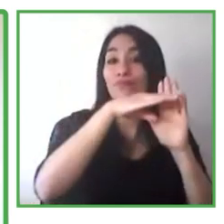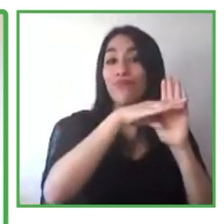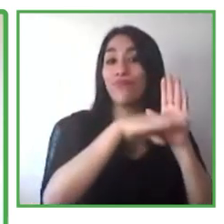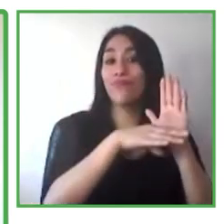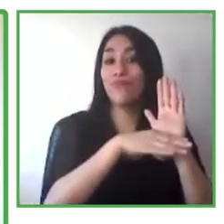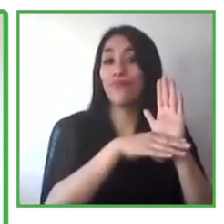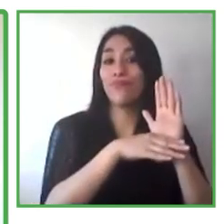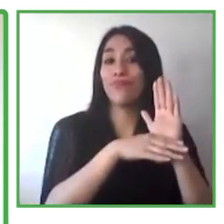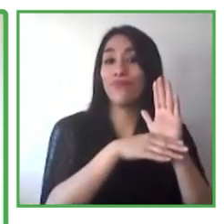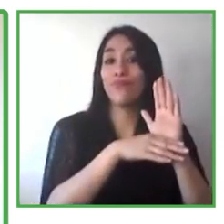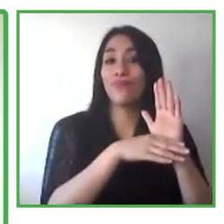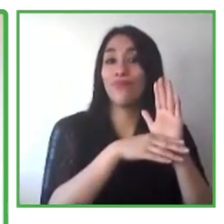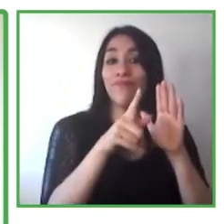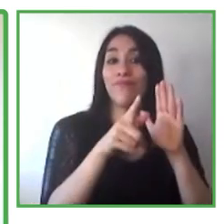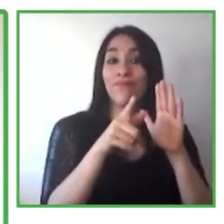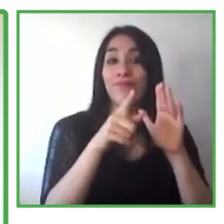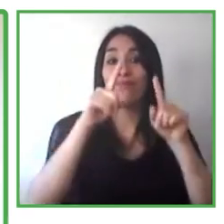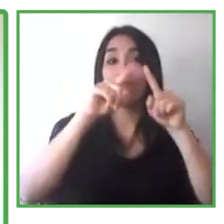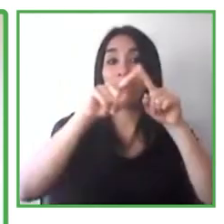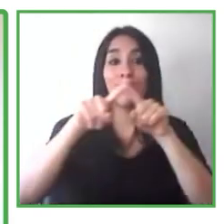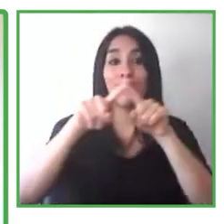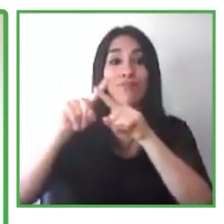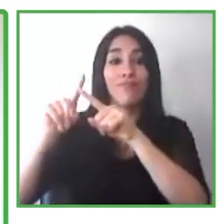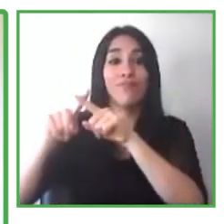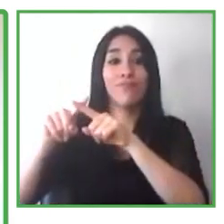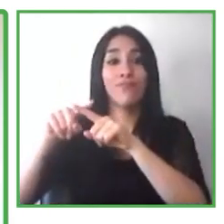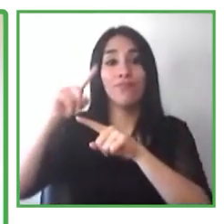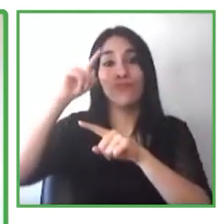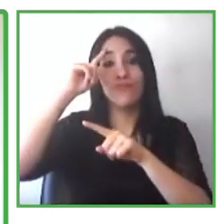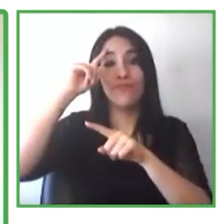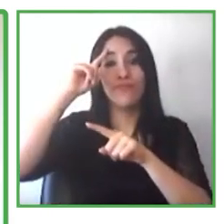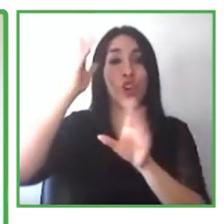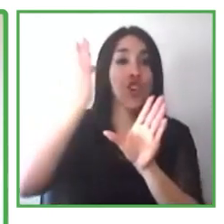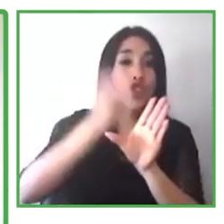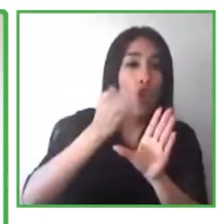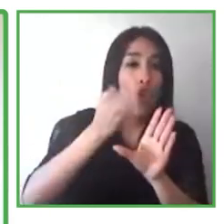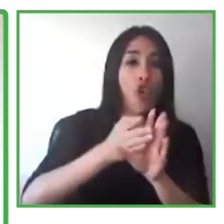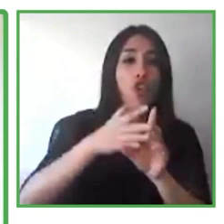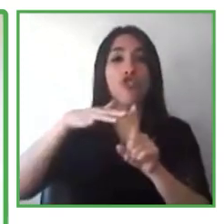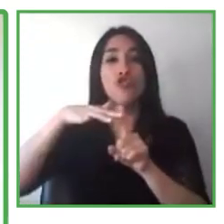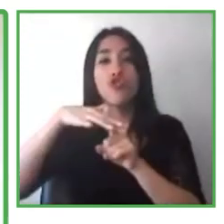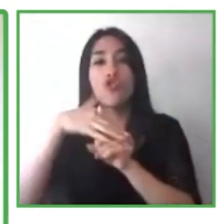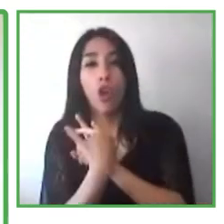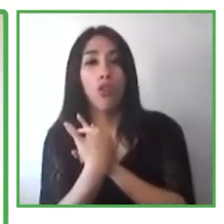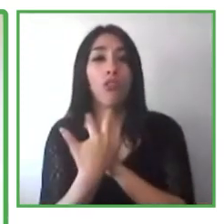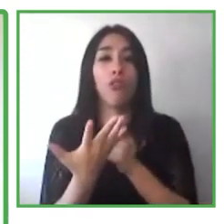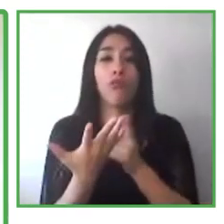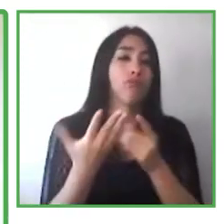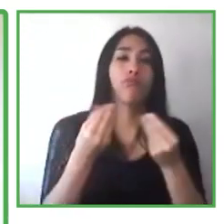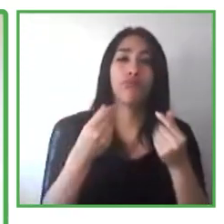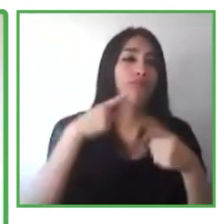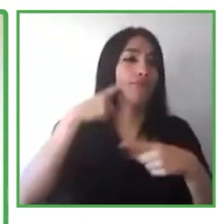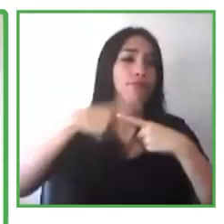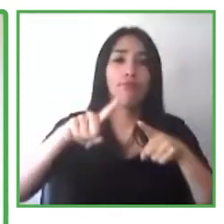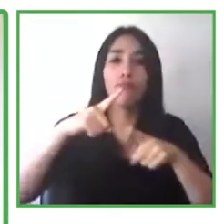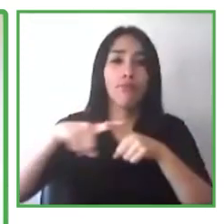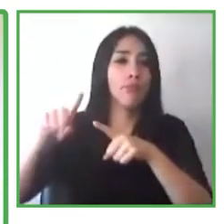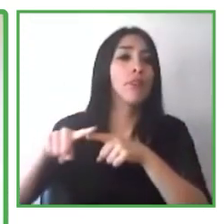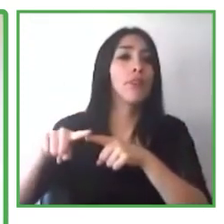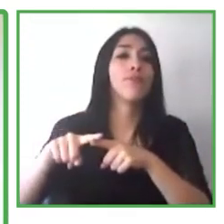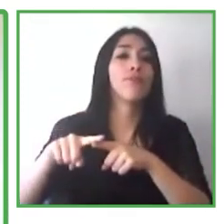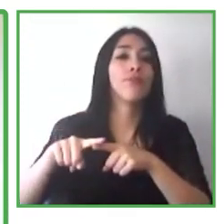165 equipos, más de 117 ingenieros de software, 5 ingenieros de datos y distintos